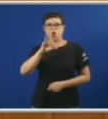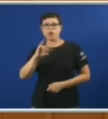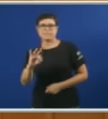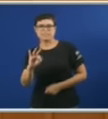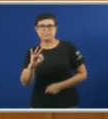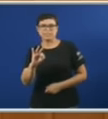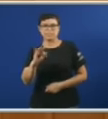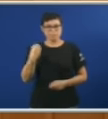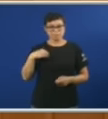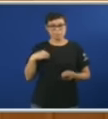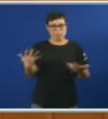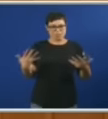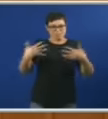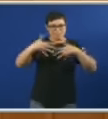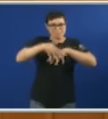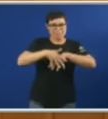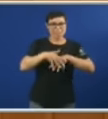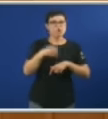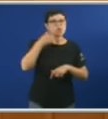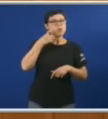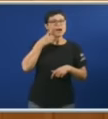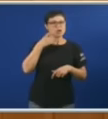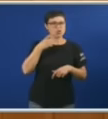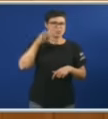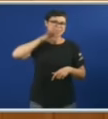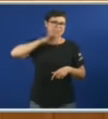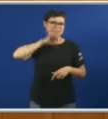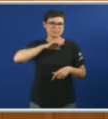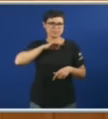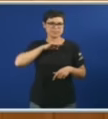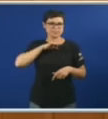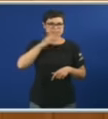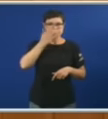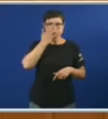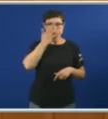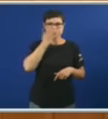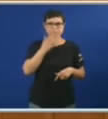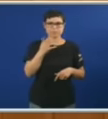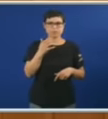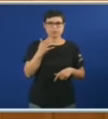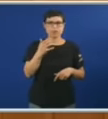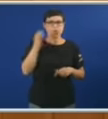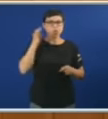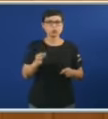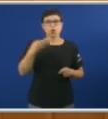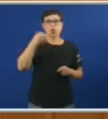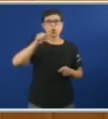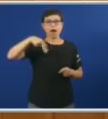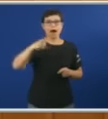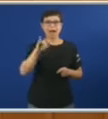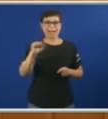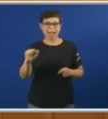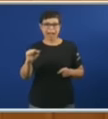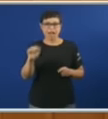fixo a auditoría Da fusión das caixas E esa empresa Que non viu o burato De banquia Cando saiu